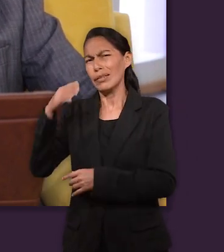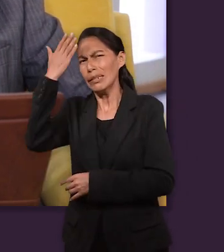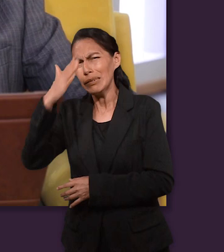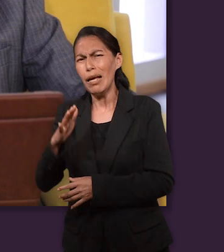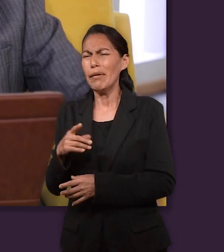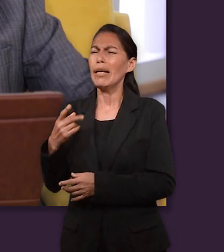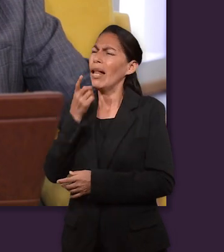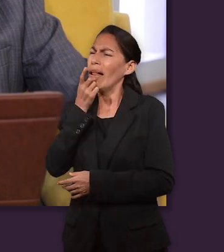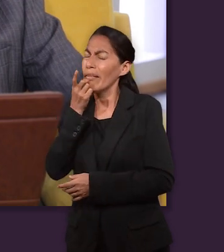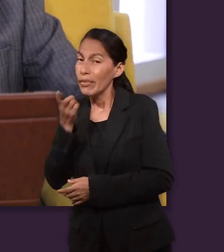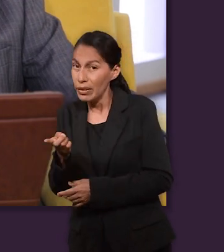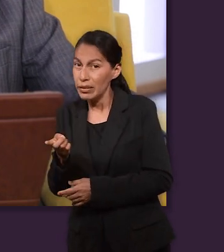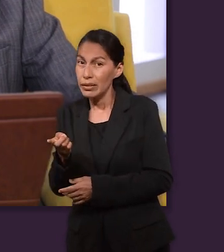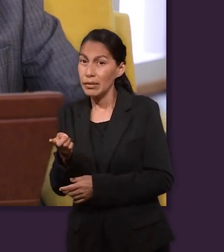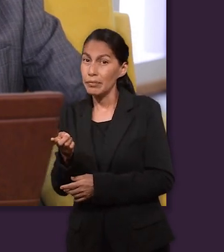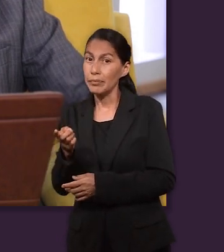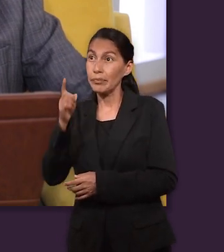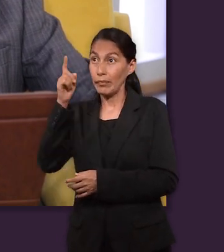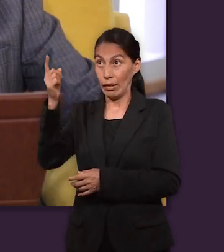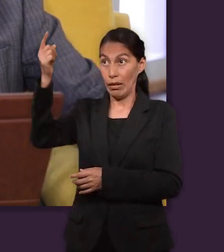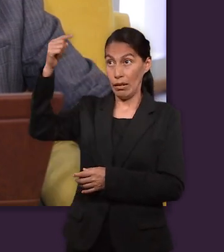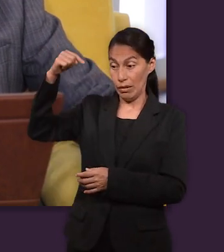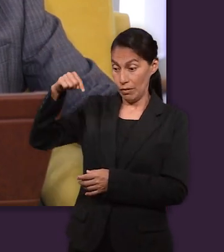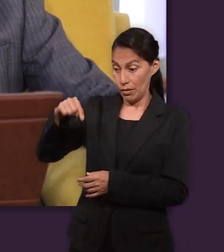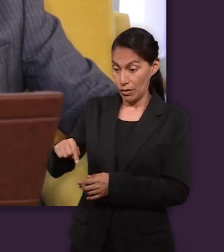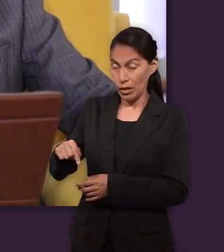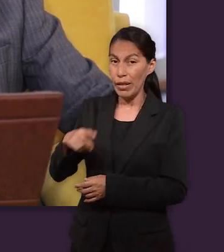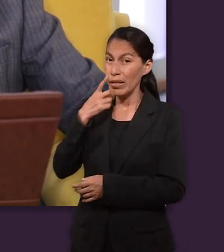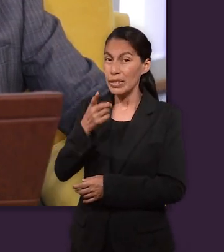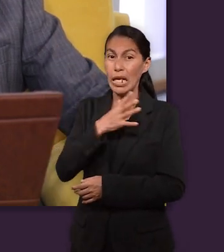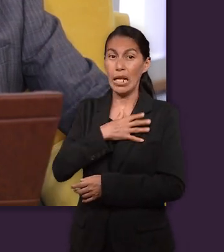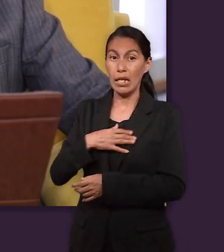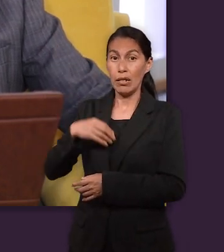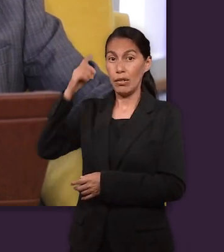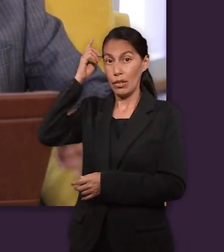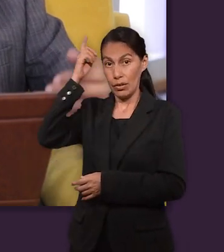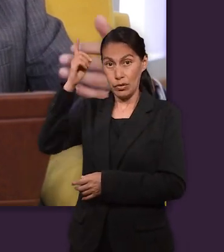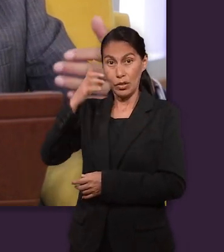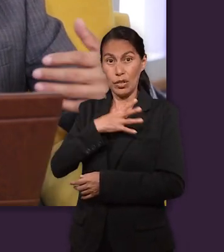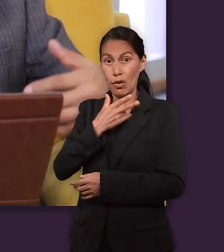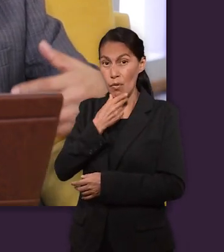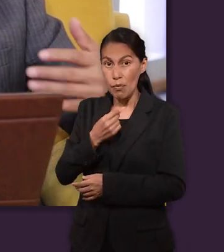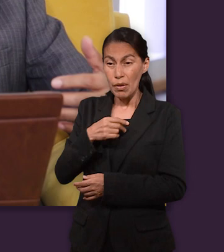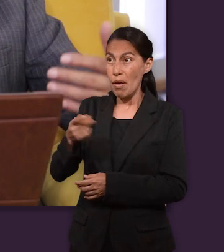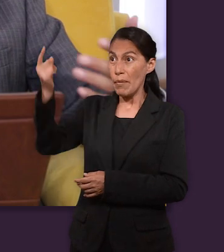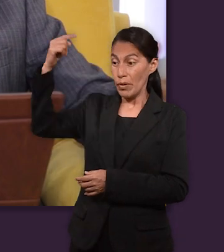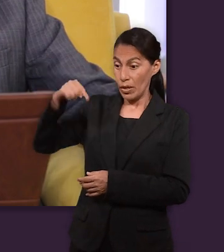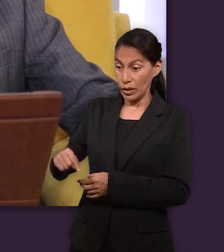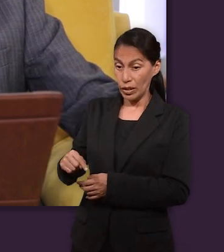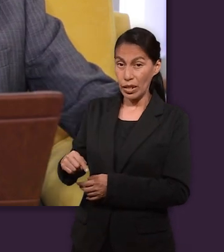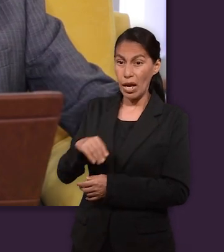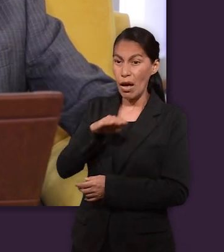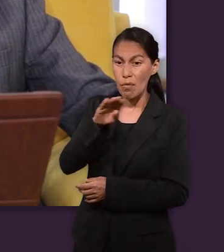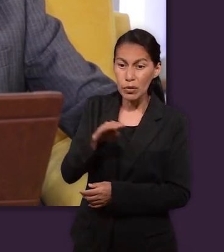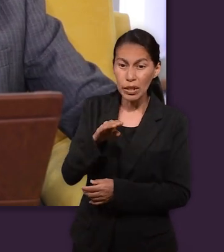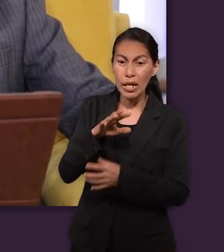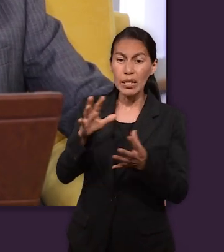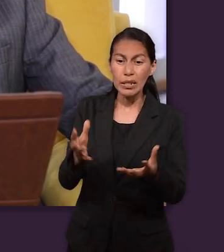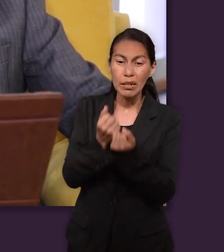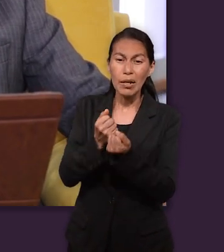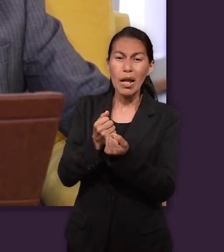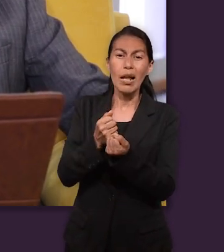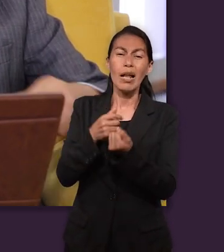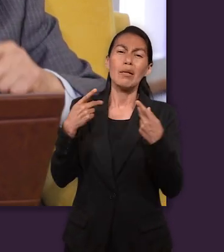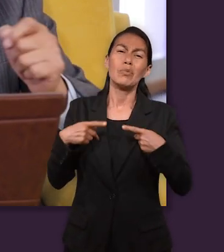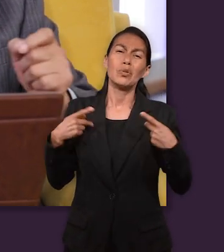diga porque él cuando menciona cuál es su tarea mientras vino aquí al mundo dice bueno, el Hijo del Hombre vino a buscar y a salvar lo que se había perdido.